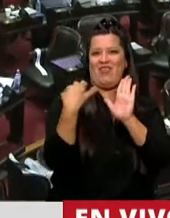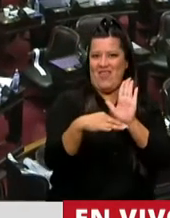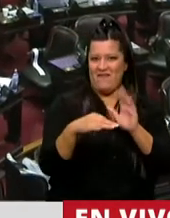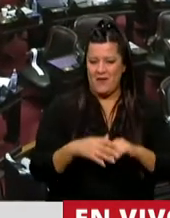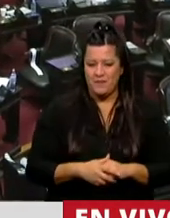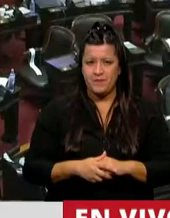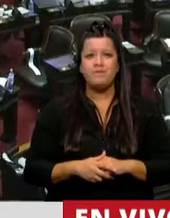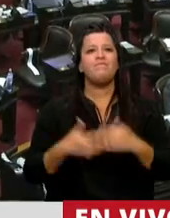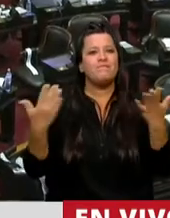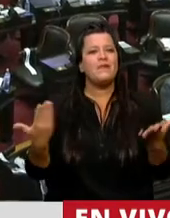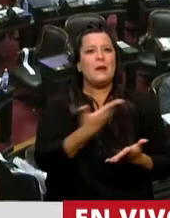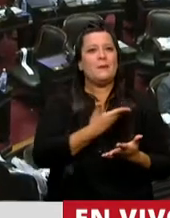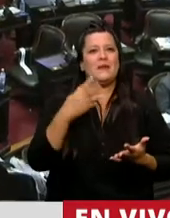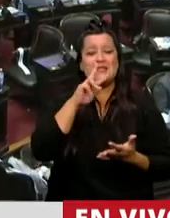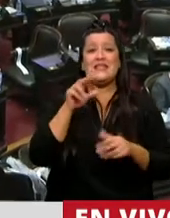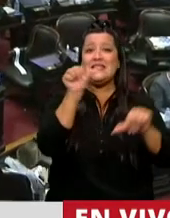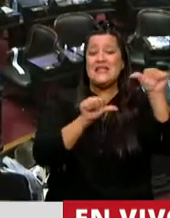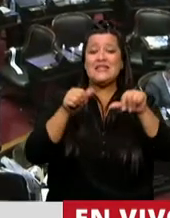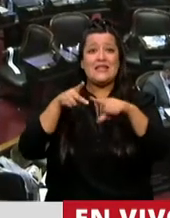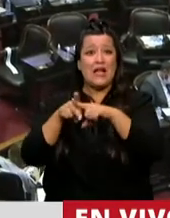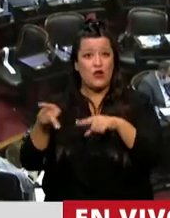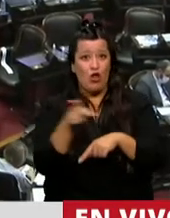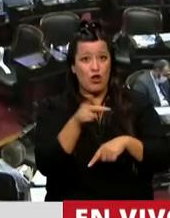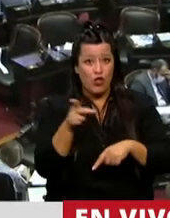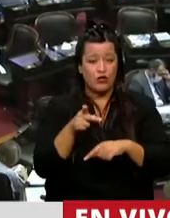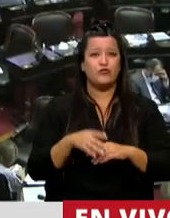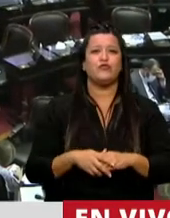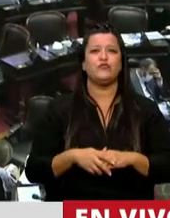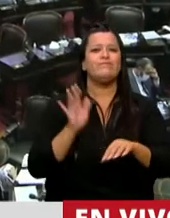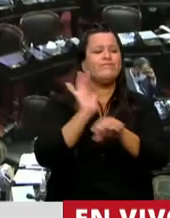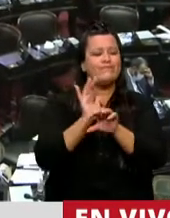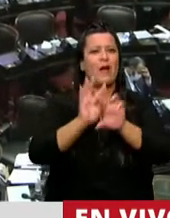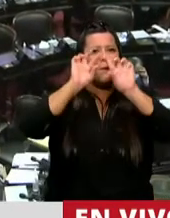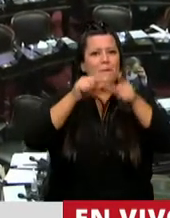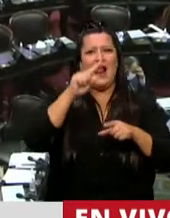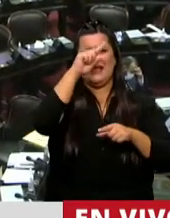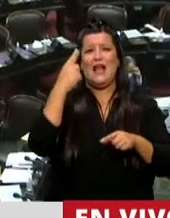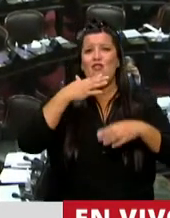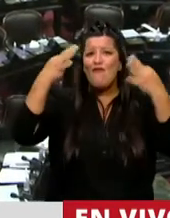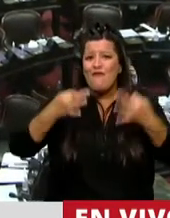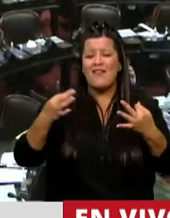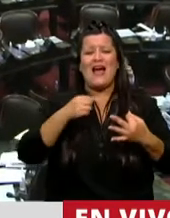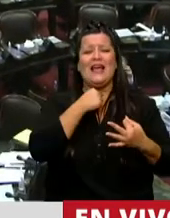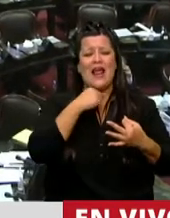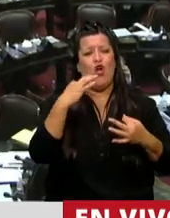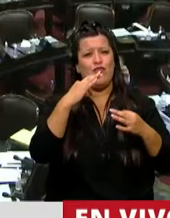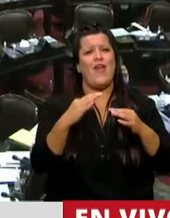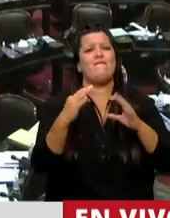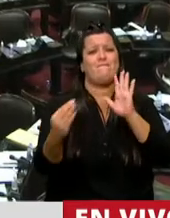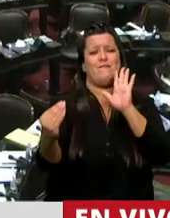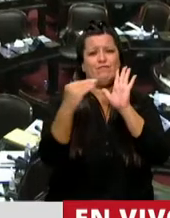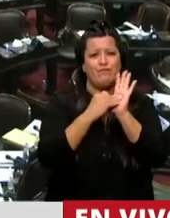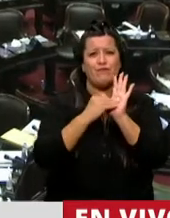manera, señora Presidenta, la ciencia y la tecnología como política de Estado la verdad que creo debería formar parte de las